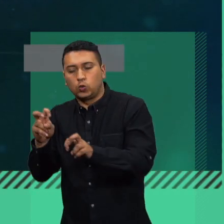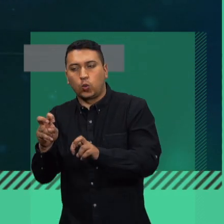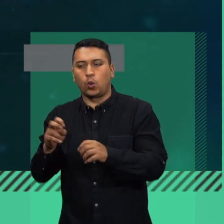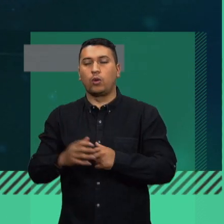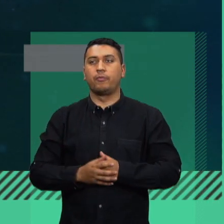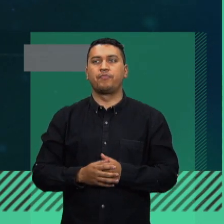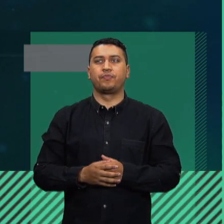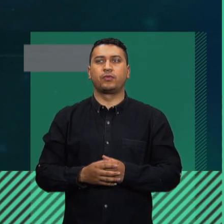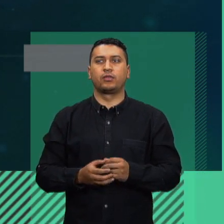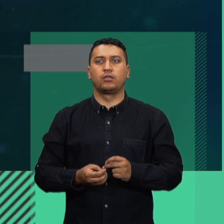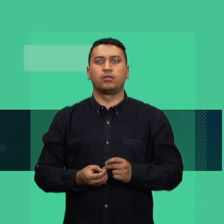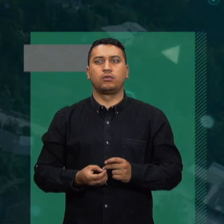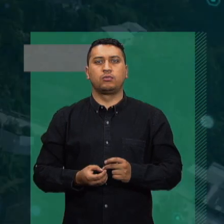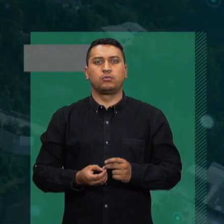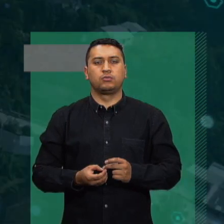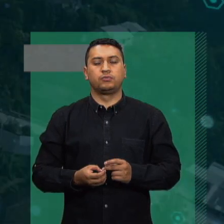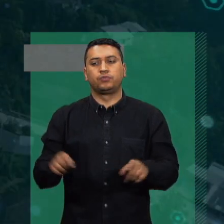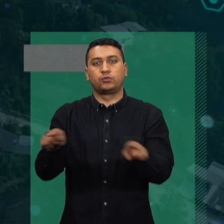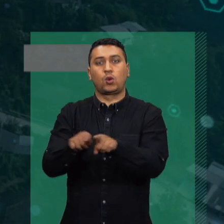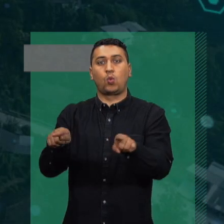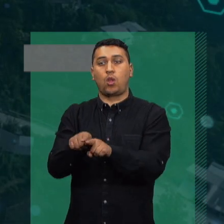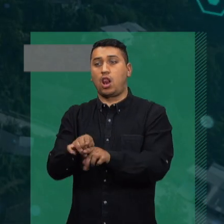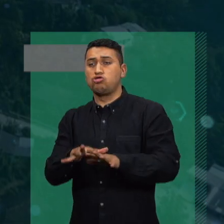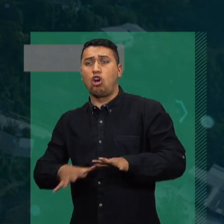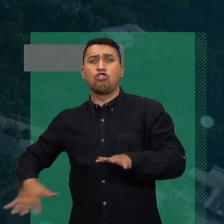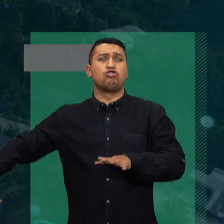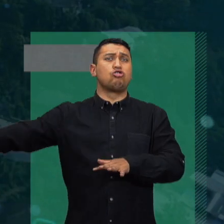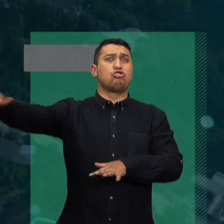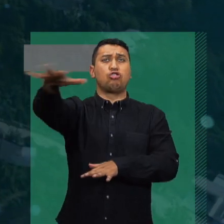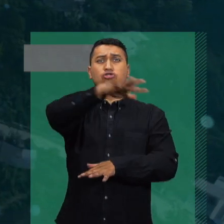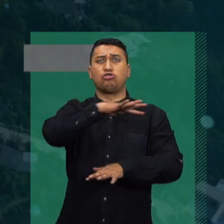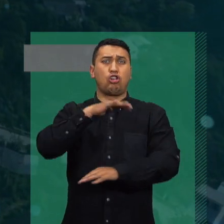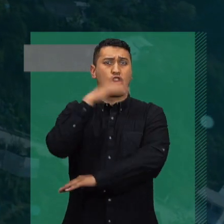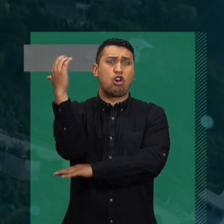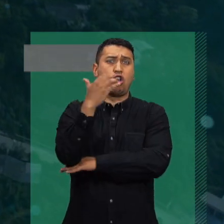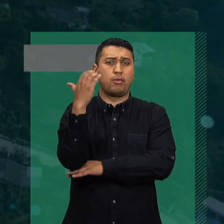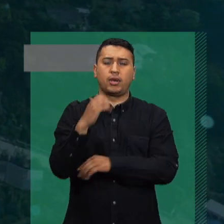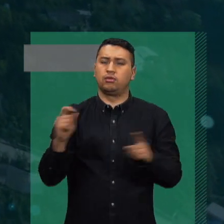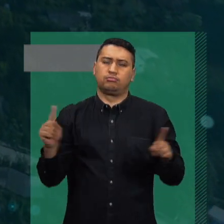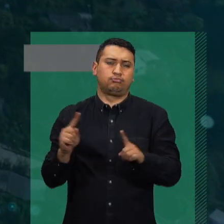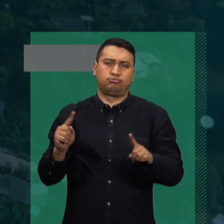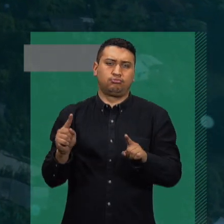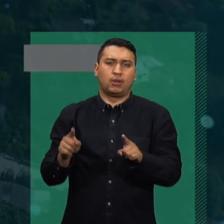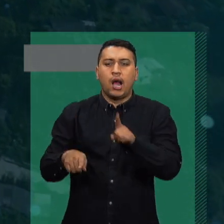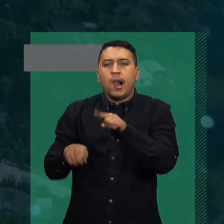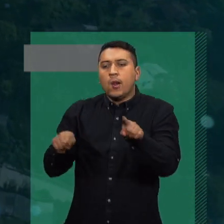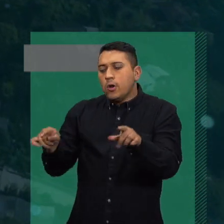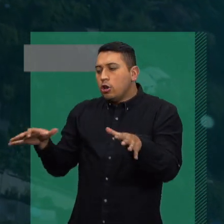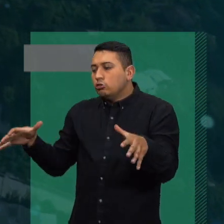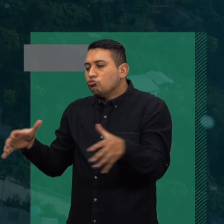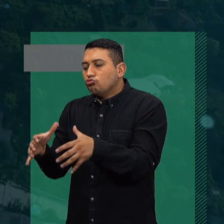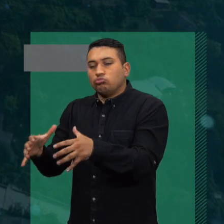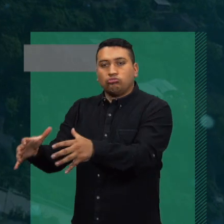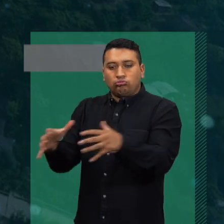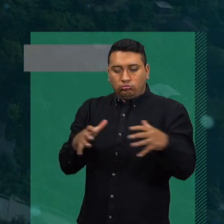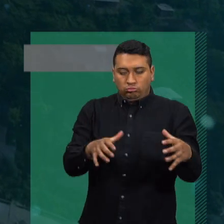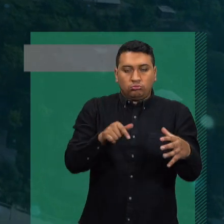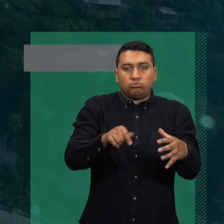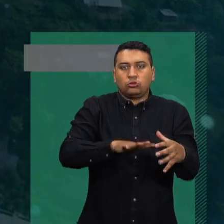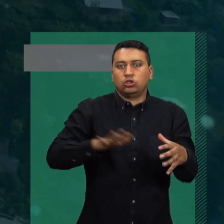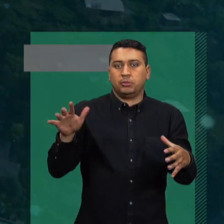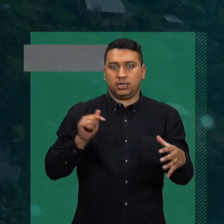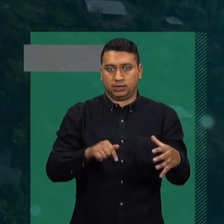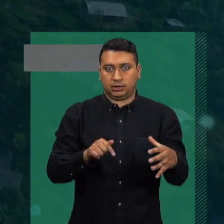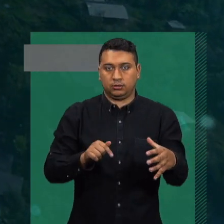cubrir el universo total del país. Cubre un segmento determinado más